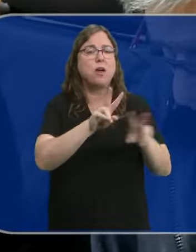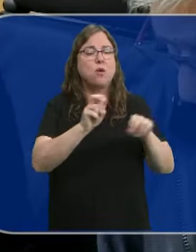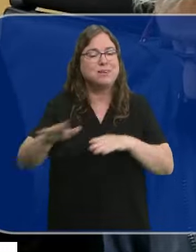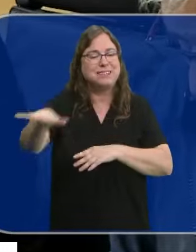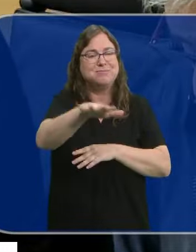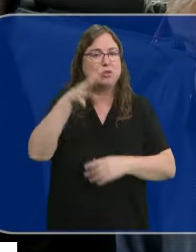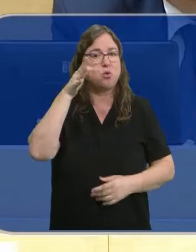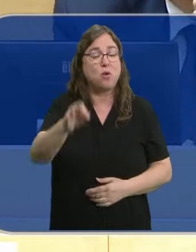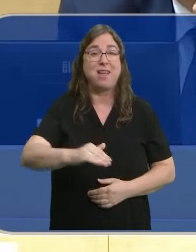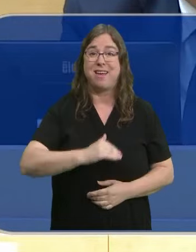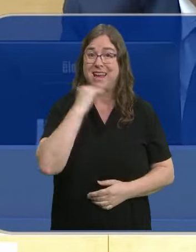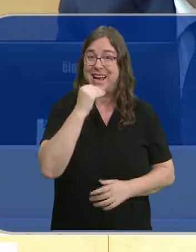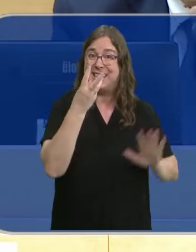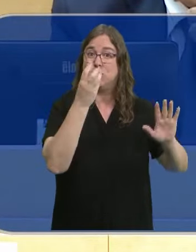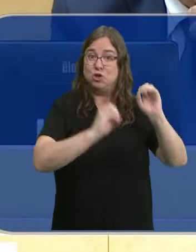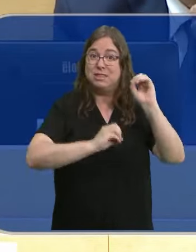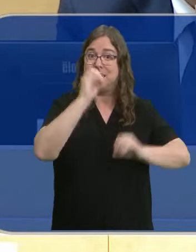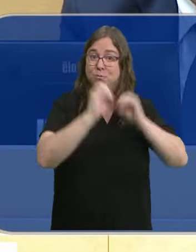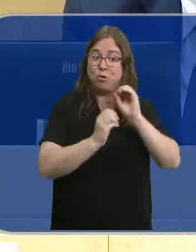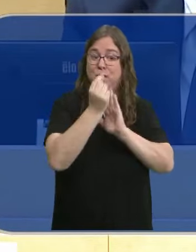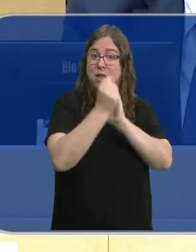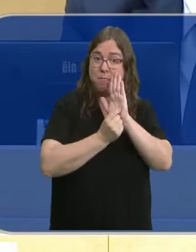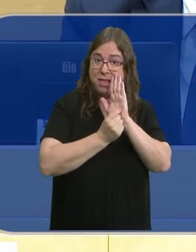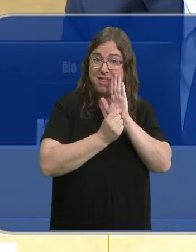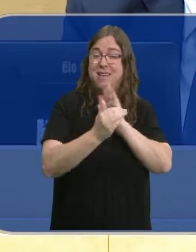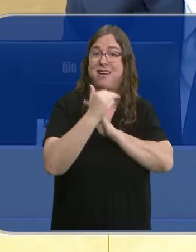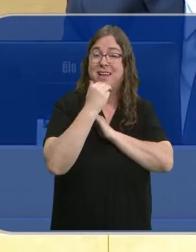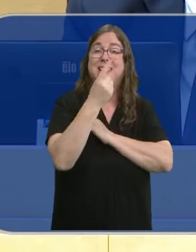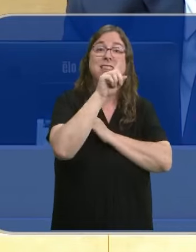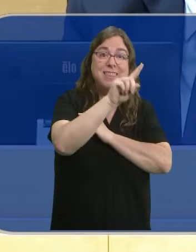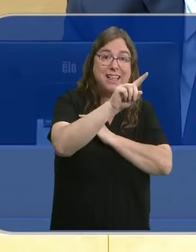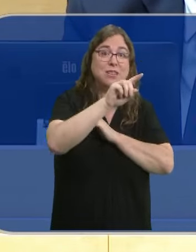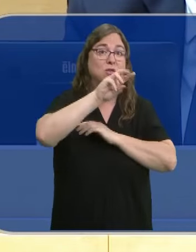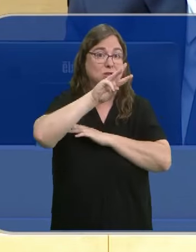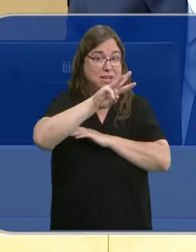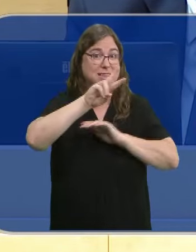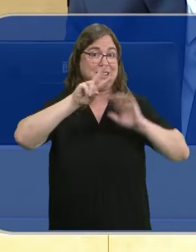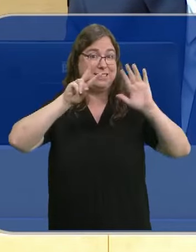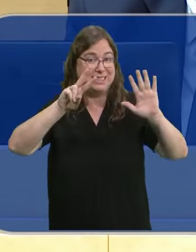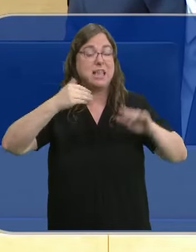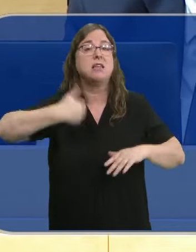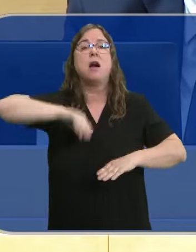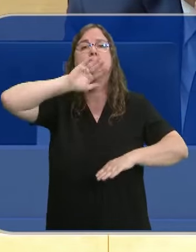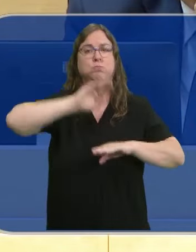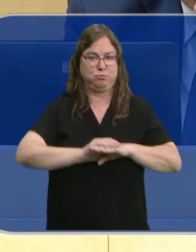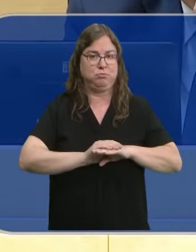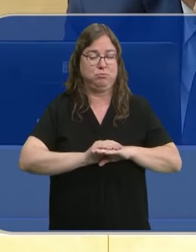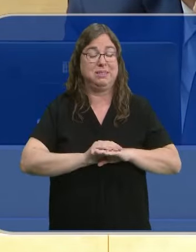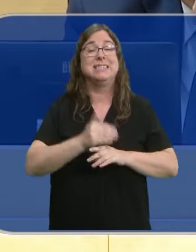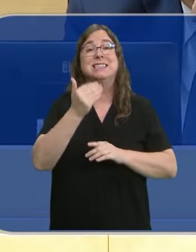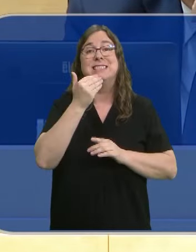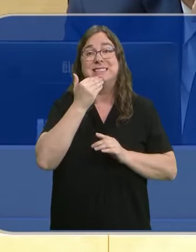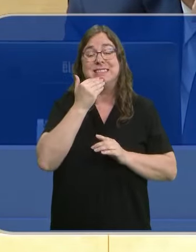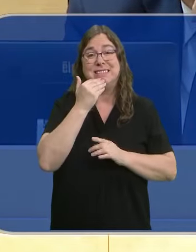rural. Casi el 80% de las medidas comprometidas, 137, han sido cumplidas. Y si